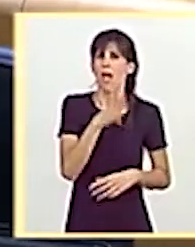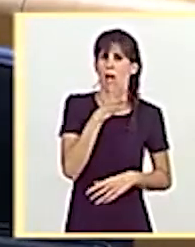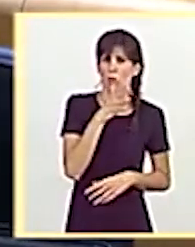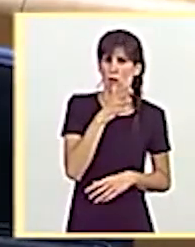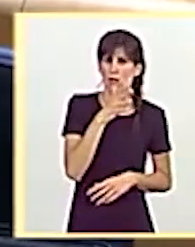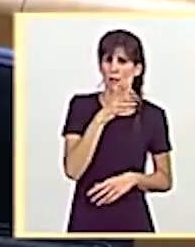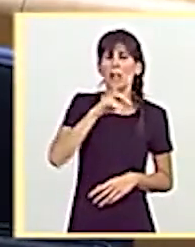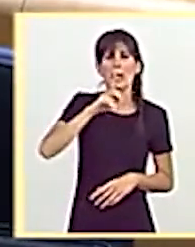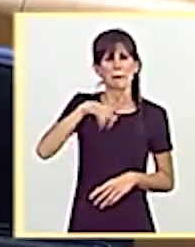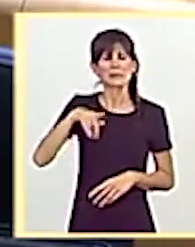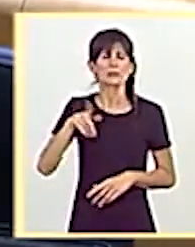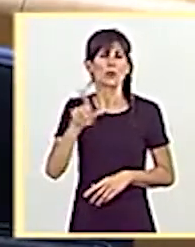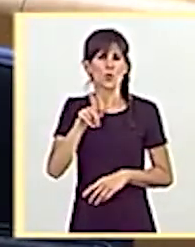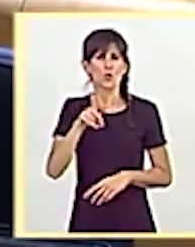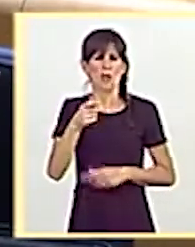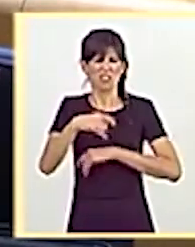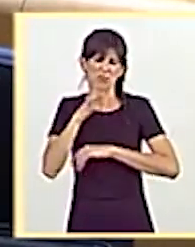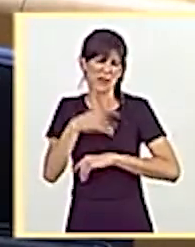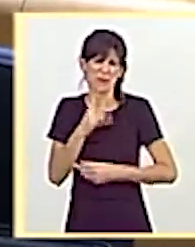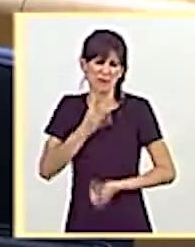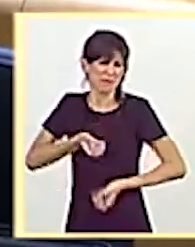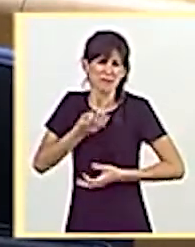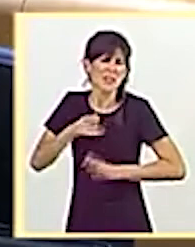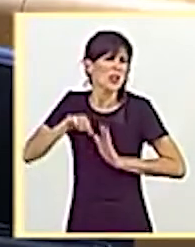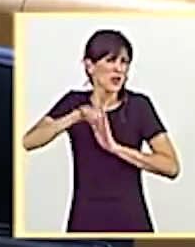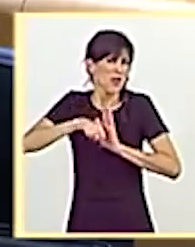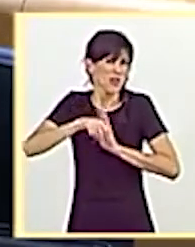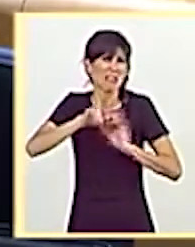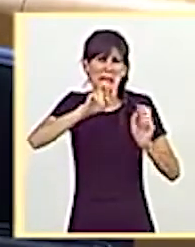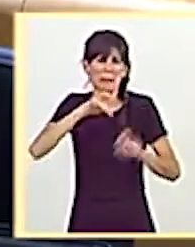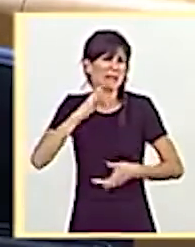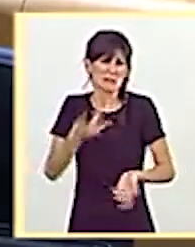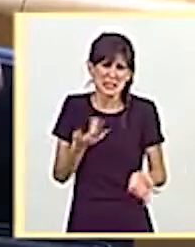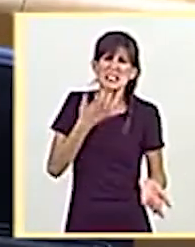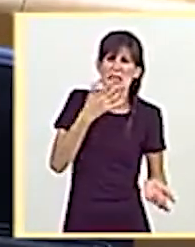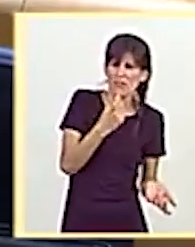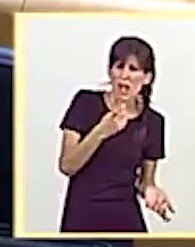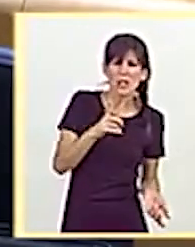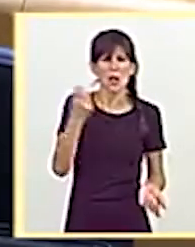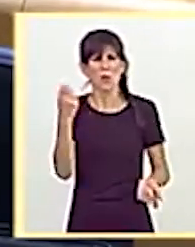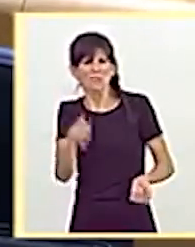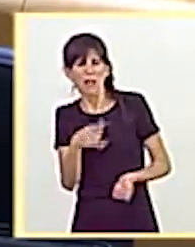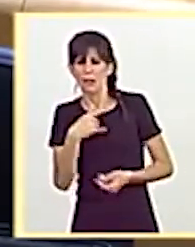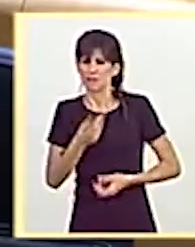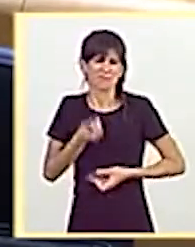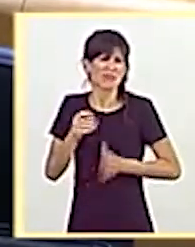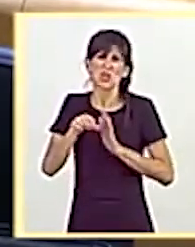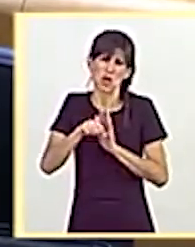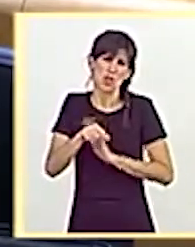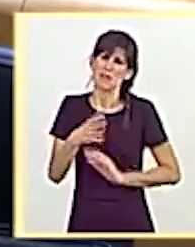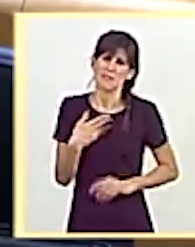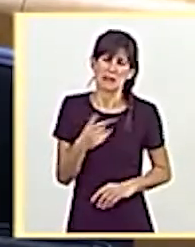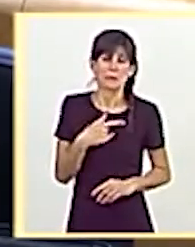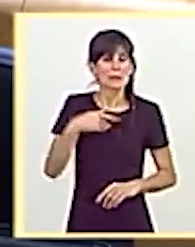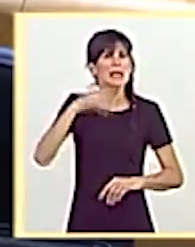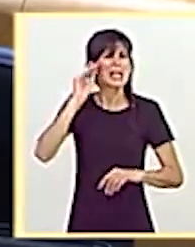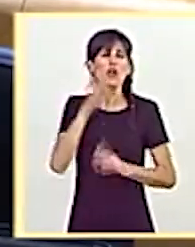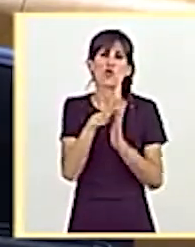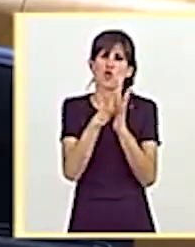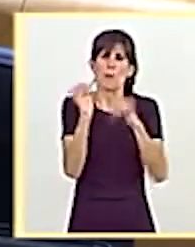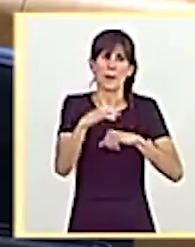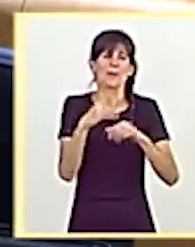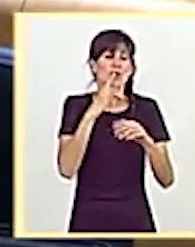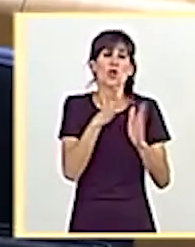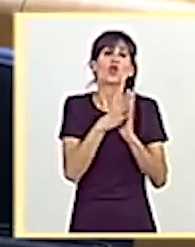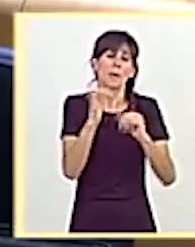estos meses. Pero bueno, yo no me voy a enrollar con estas cuestiones de si hacía falta o no hacía falta. Yo lo que sí que creo es que hubo un convenio que se